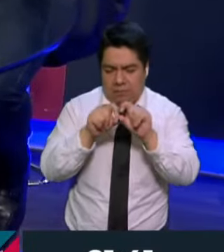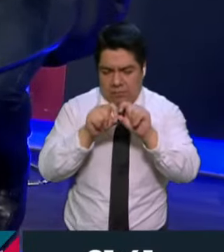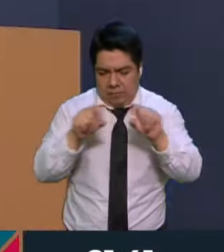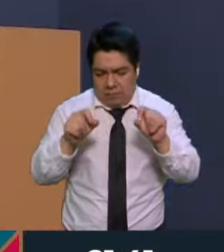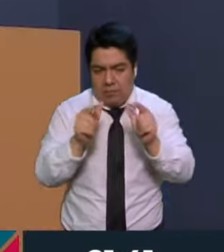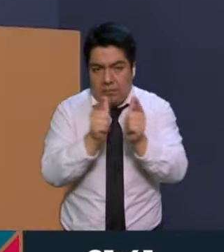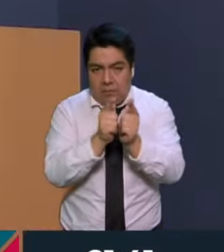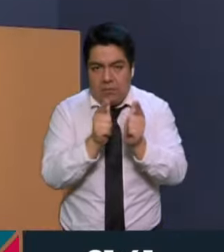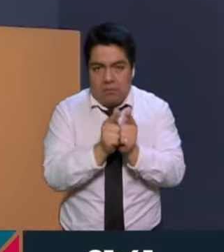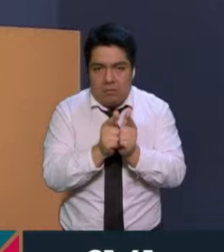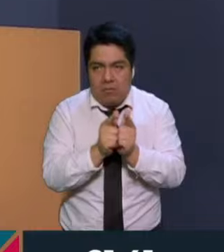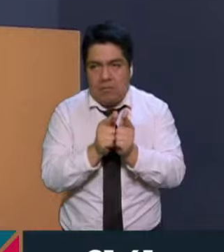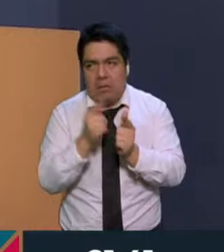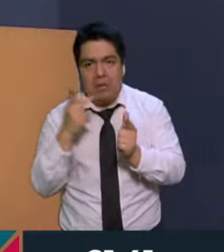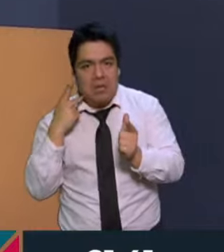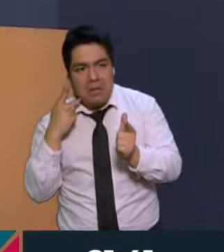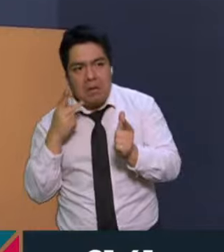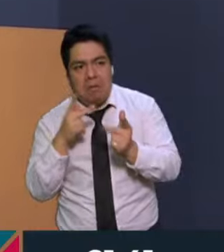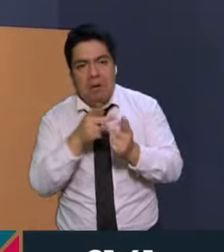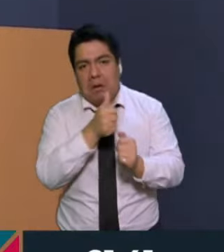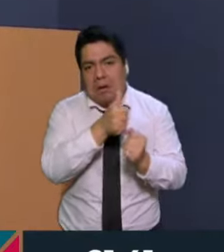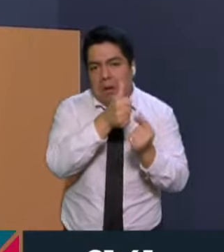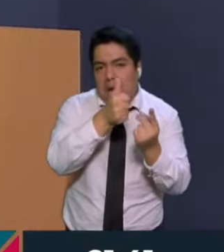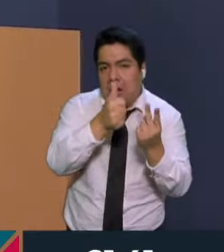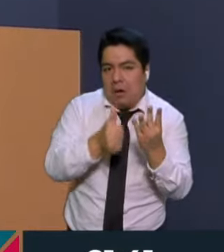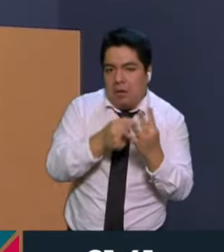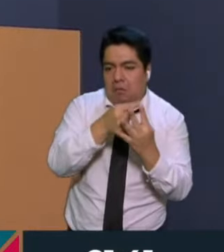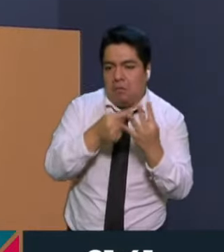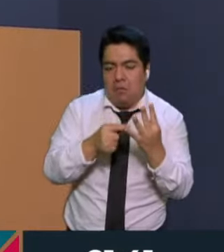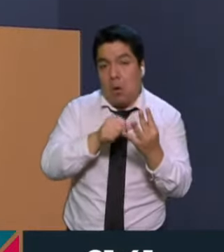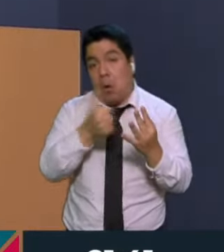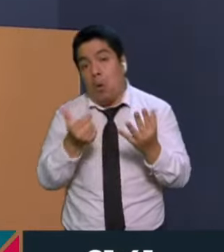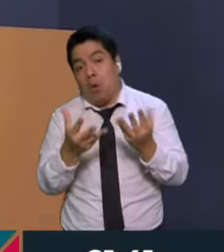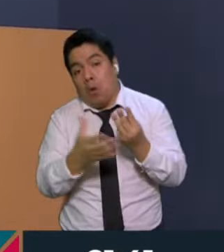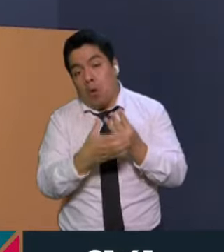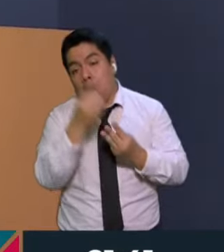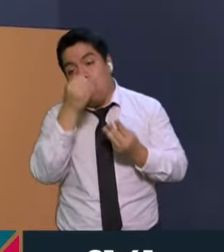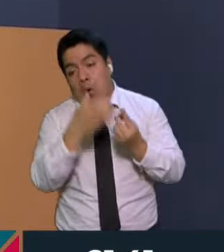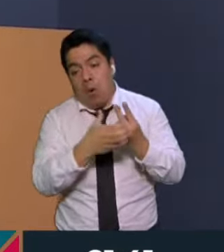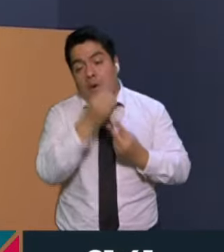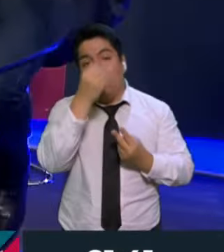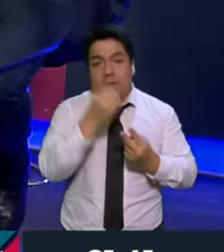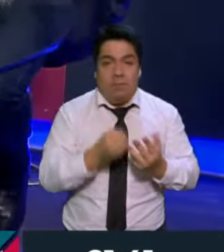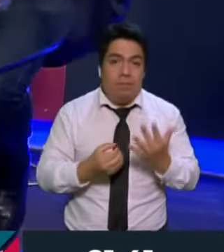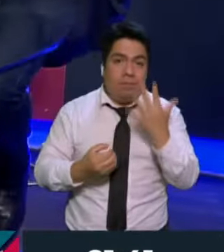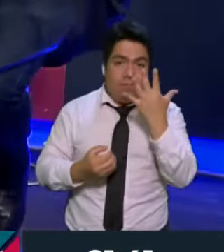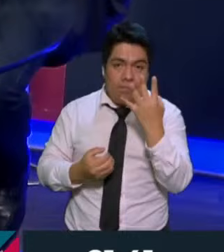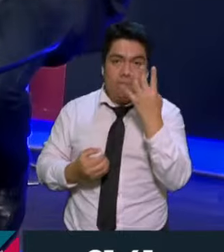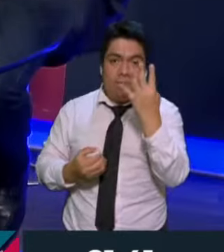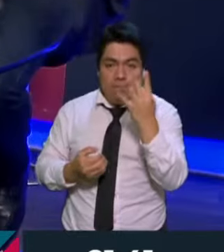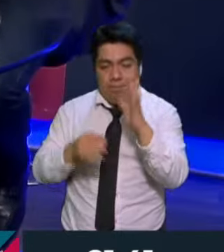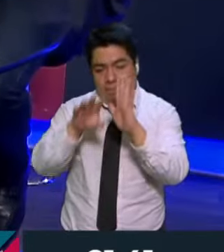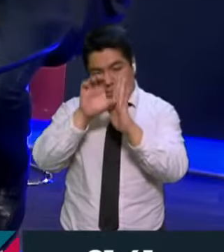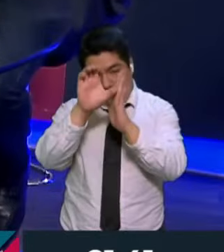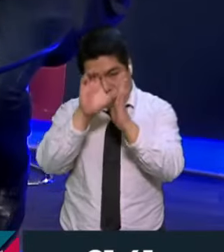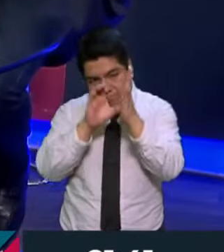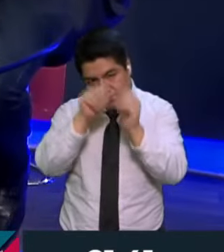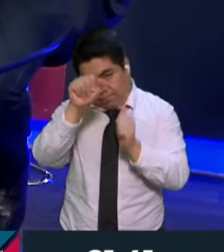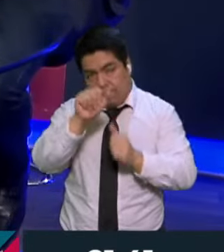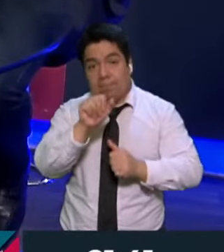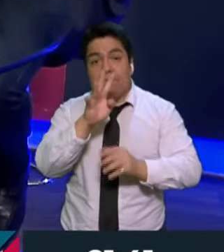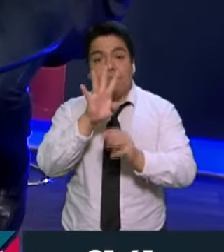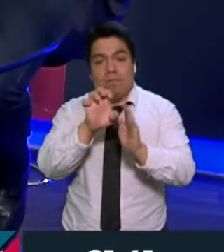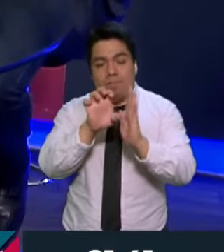coalición, otros dicen que se tiene que interpretar por partido. ¿Qué es lo que dice hoy la ley? El 54, fracción cuarta de la Constitución y quinta